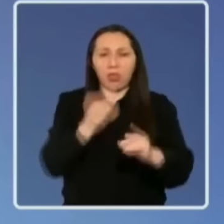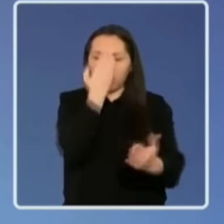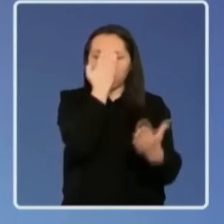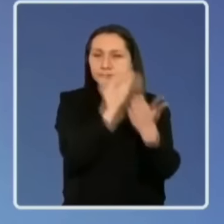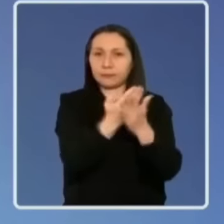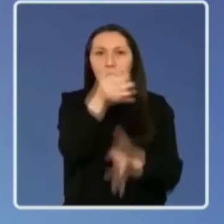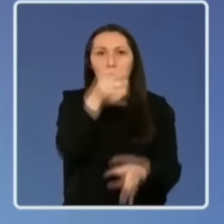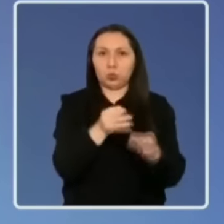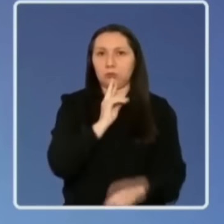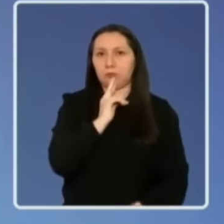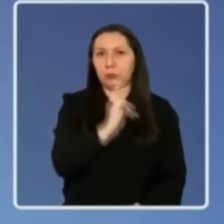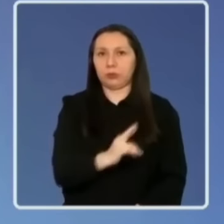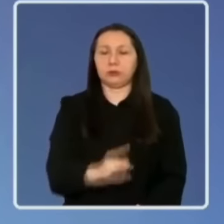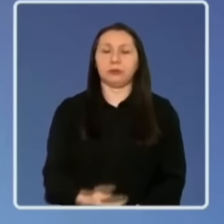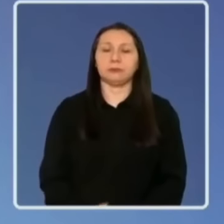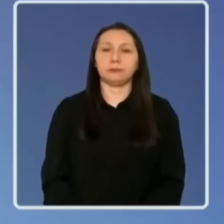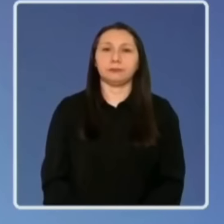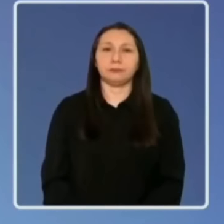justicia.